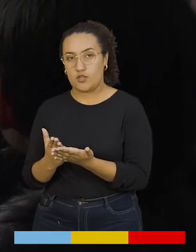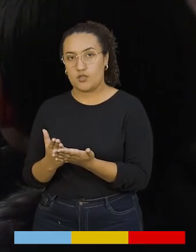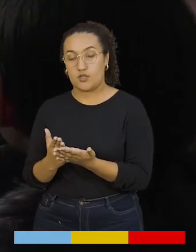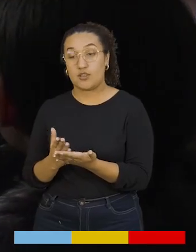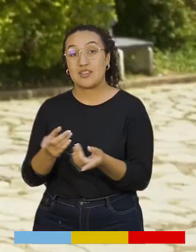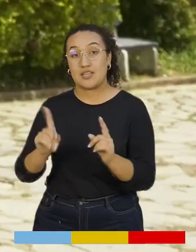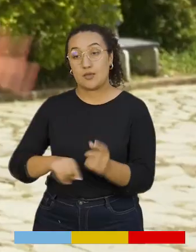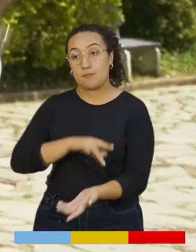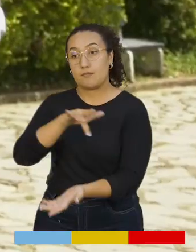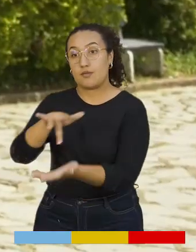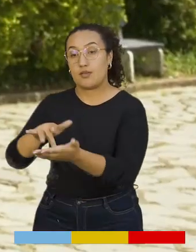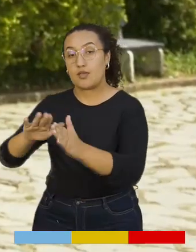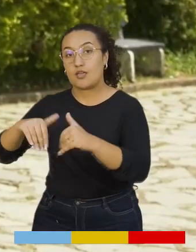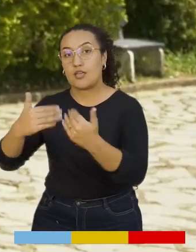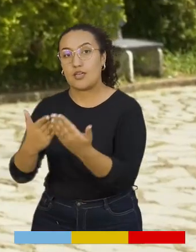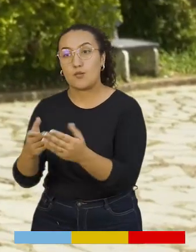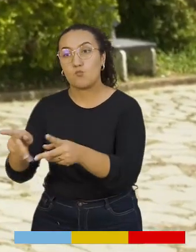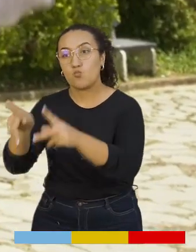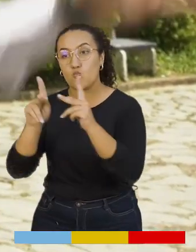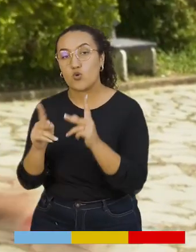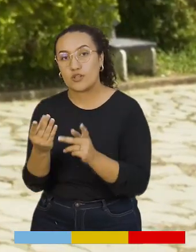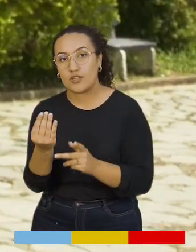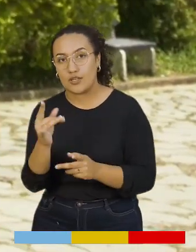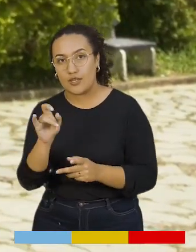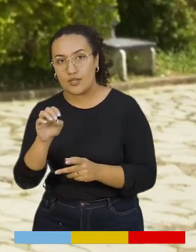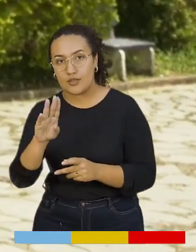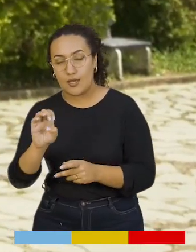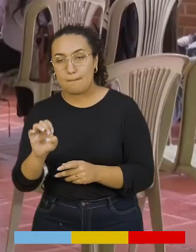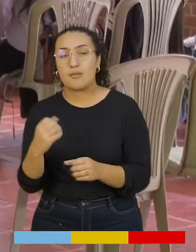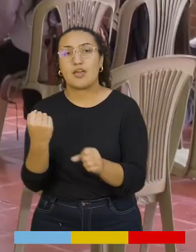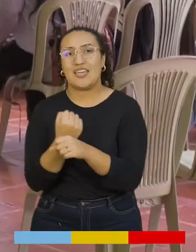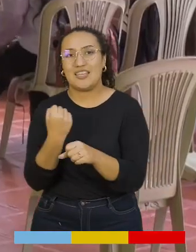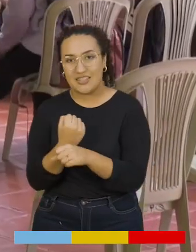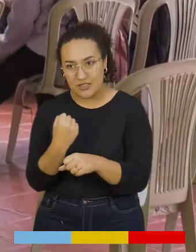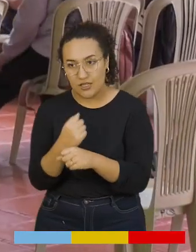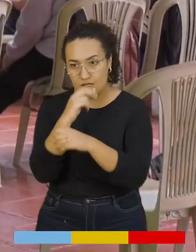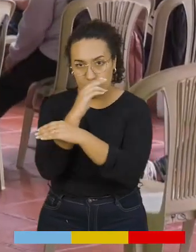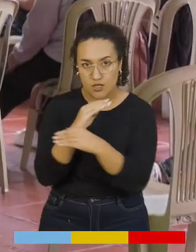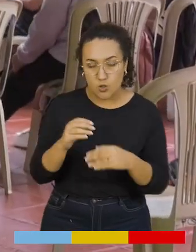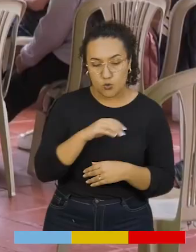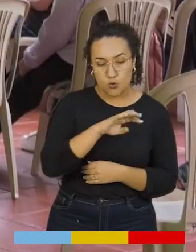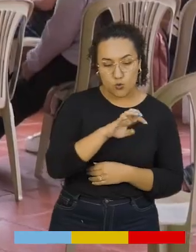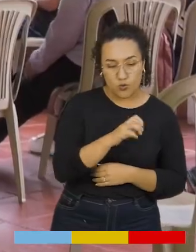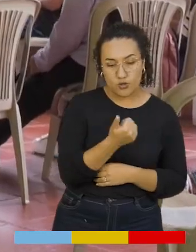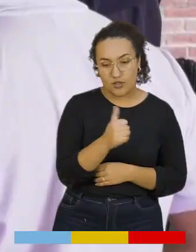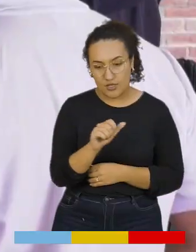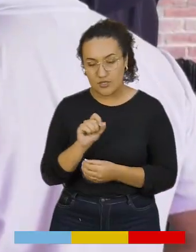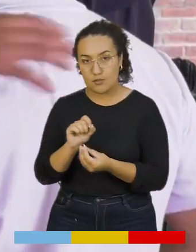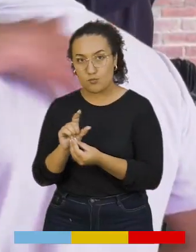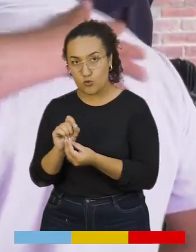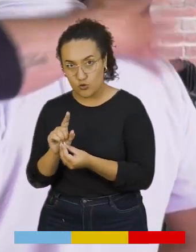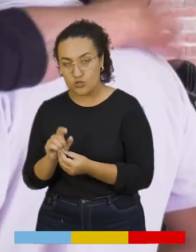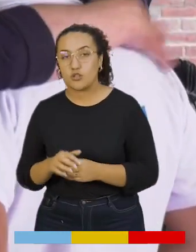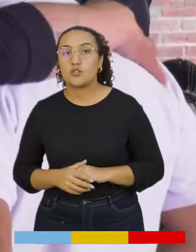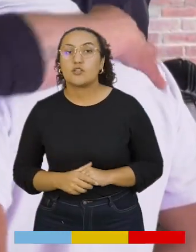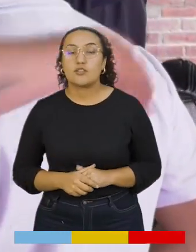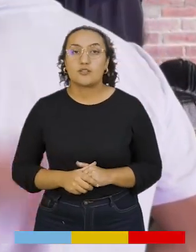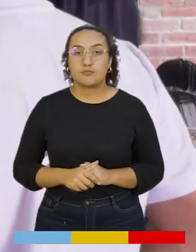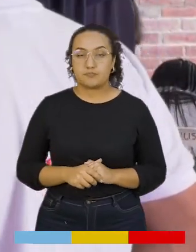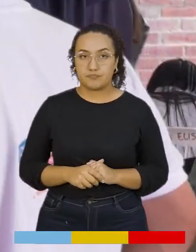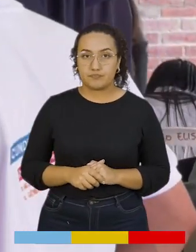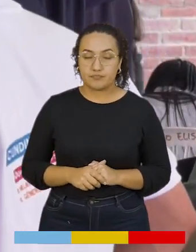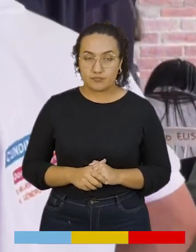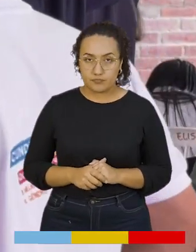urbano de Quetame. Estuvimos también en la institución educativa de Puente Quetame. Trabajamos con niñas y niños de noveno, décimo y once,